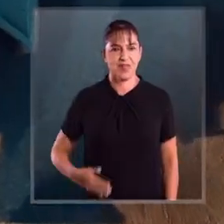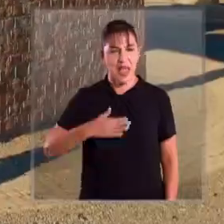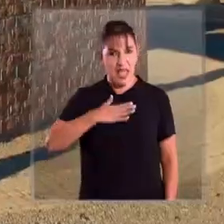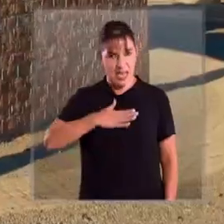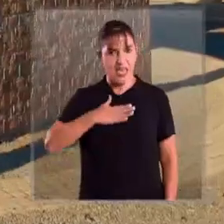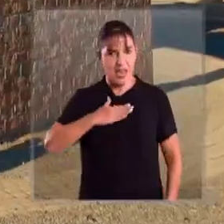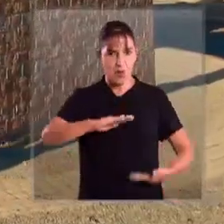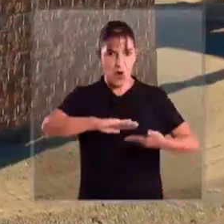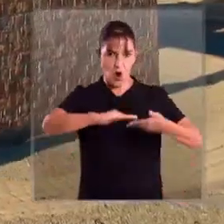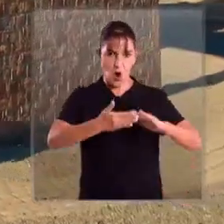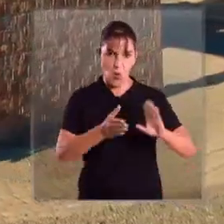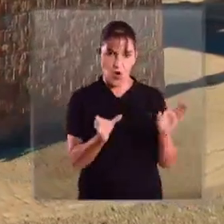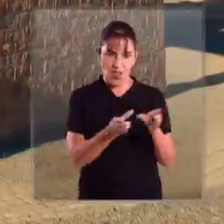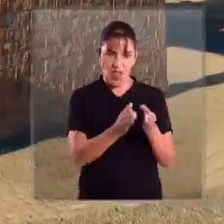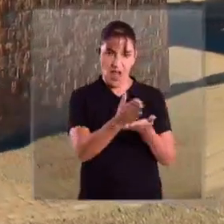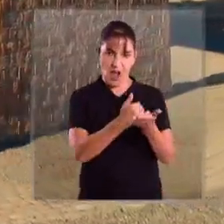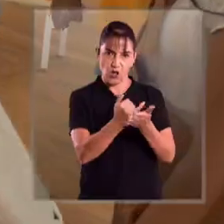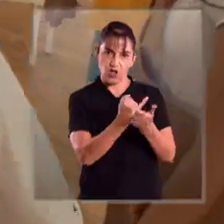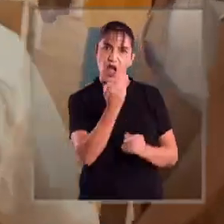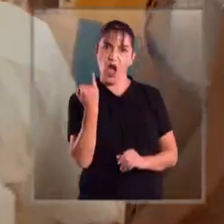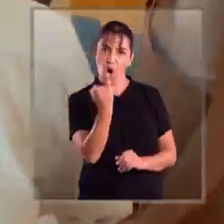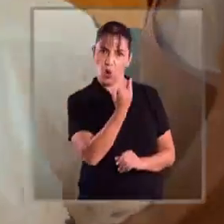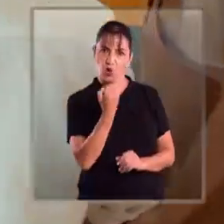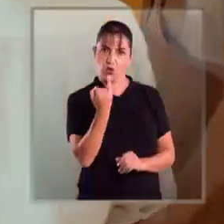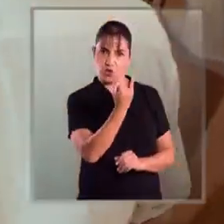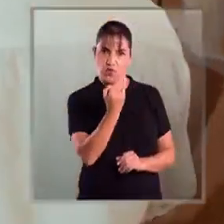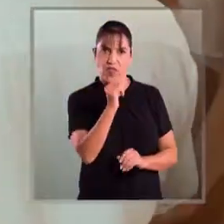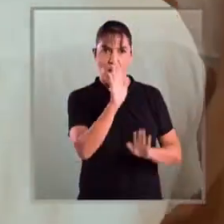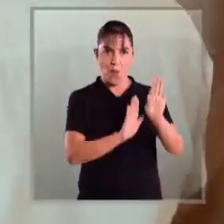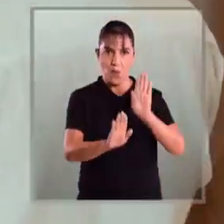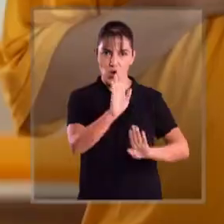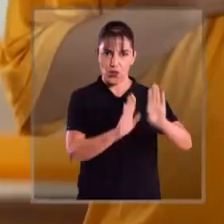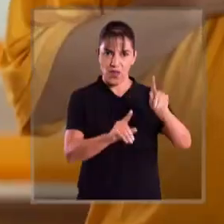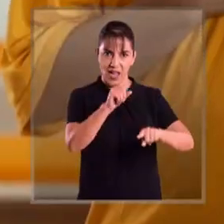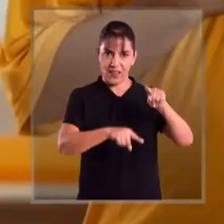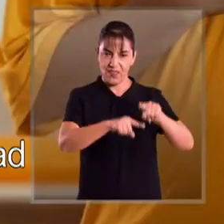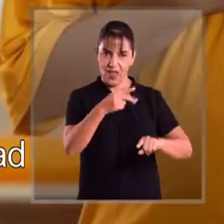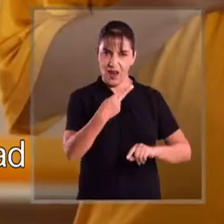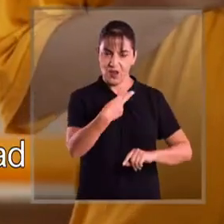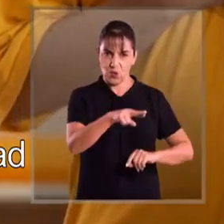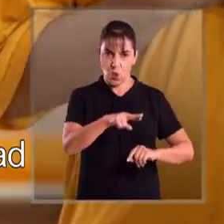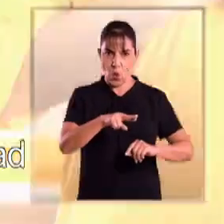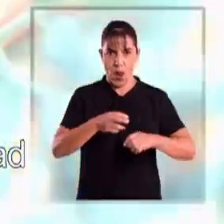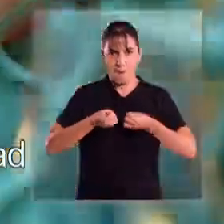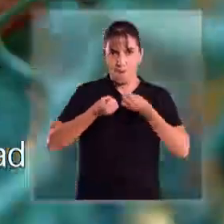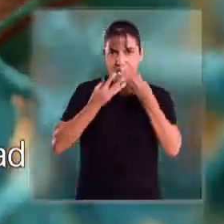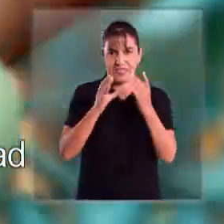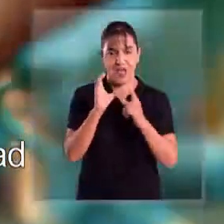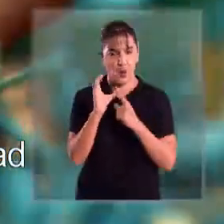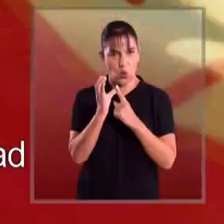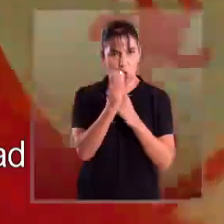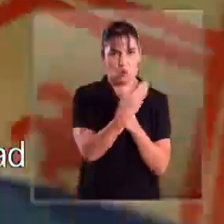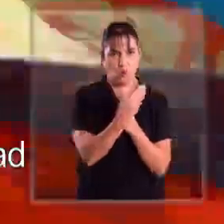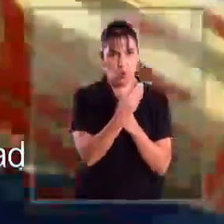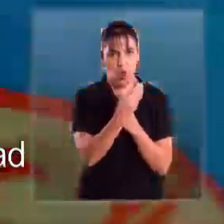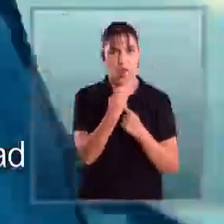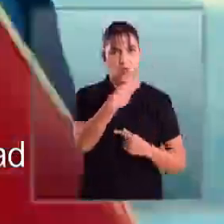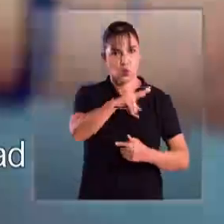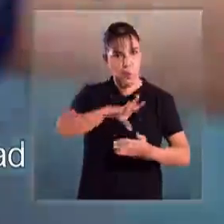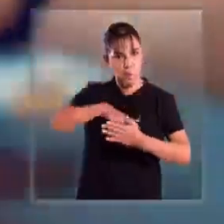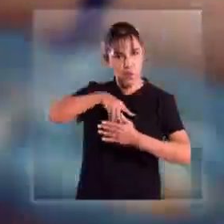Queremos que las comunidades se organizen con autonomía para proteger sus territorios, expresar su cultura, su